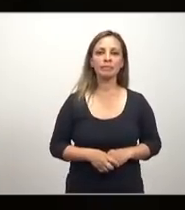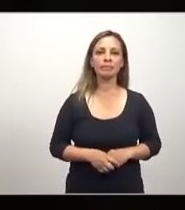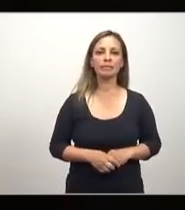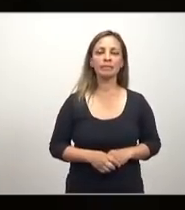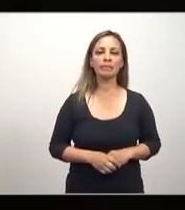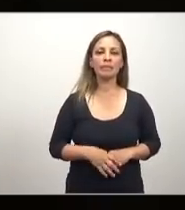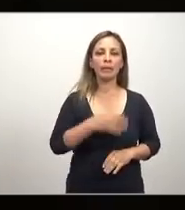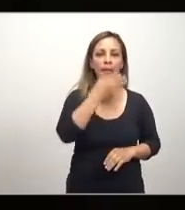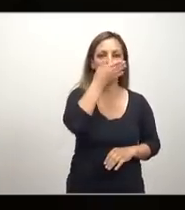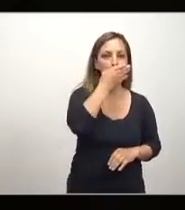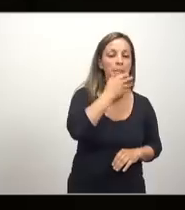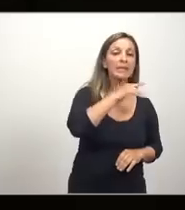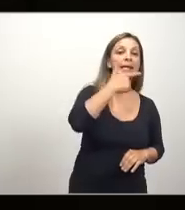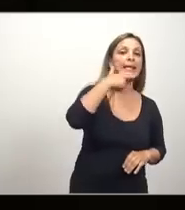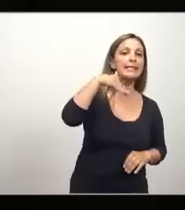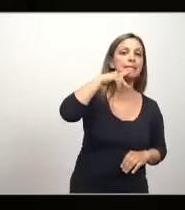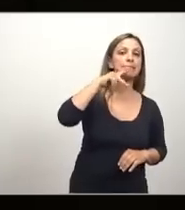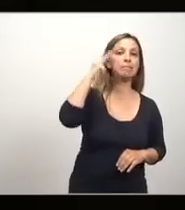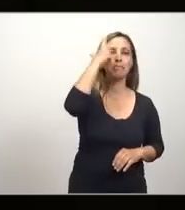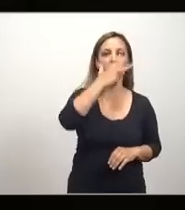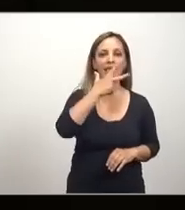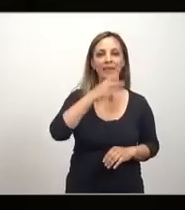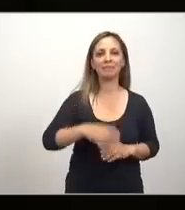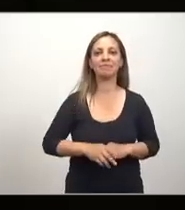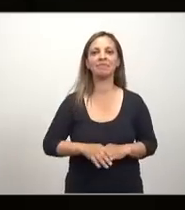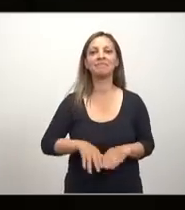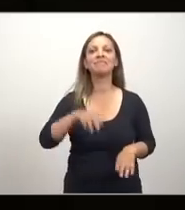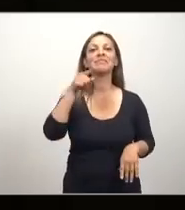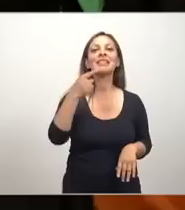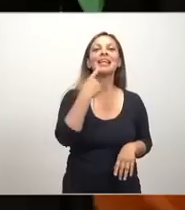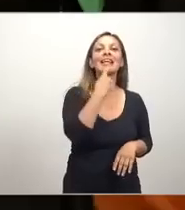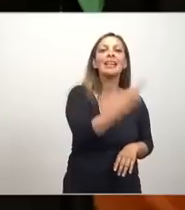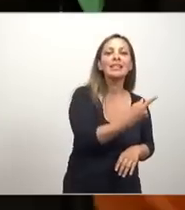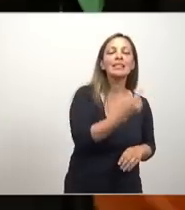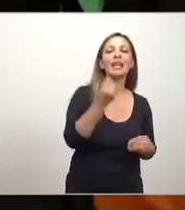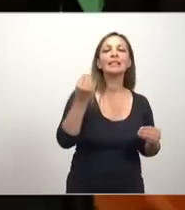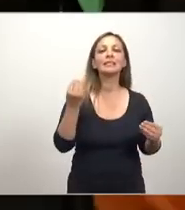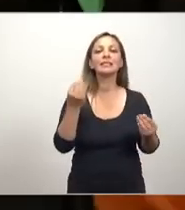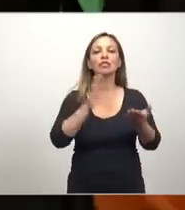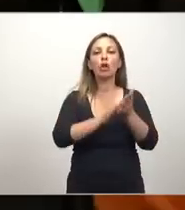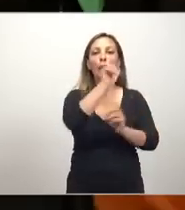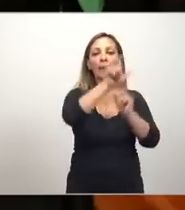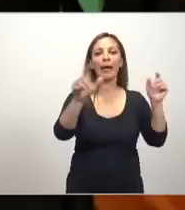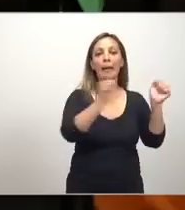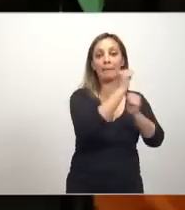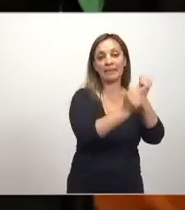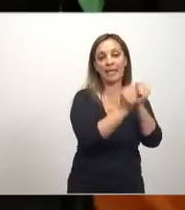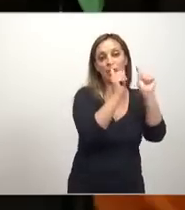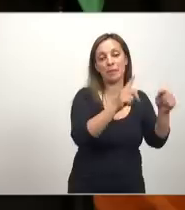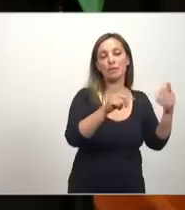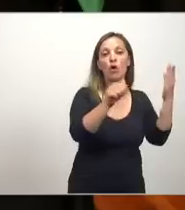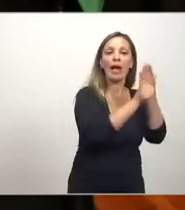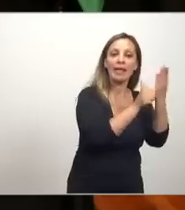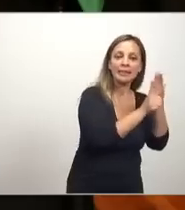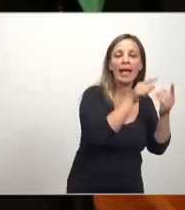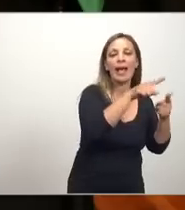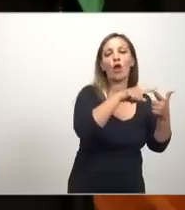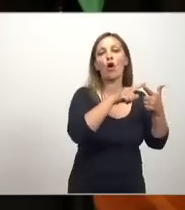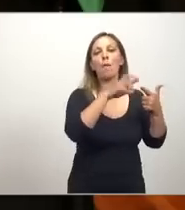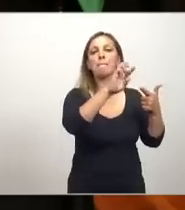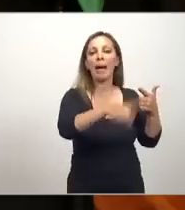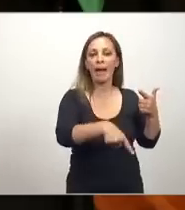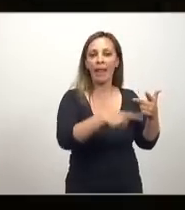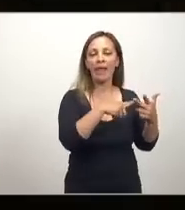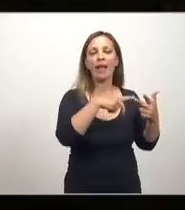¿Qué nos dice Adam Smith en su riqueza de las naciones? Refiriéndose a los empresarios, al carnicero, al panadero,